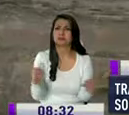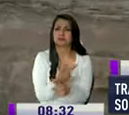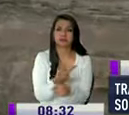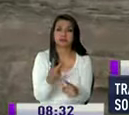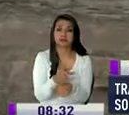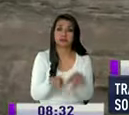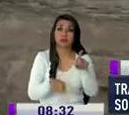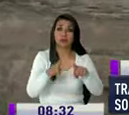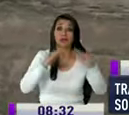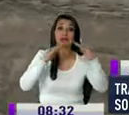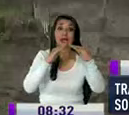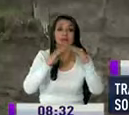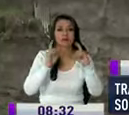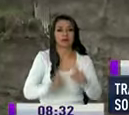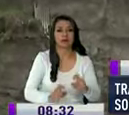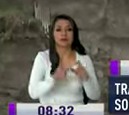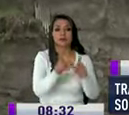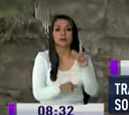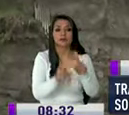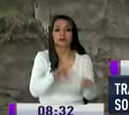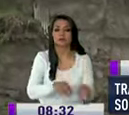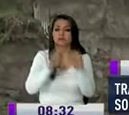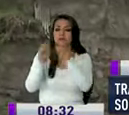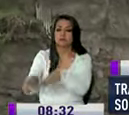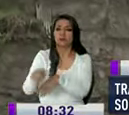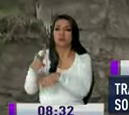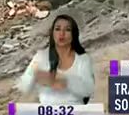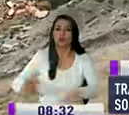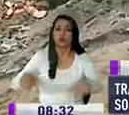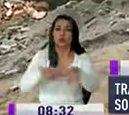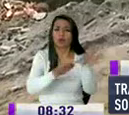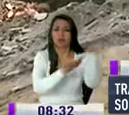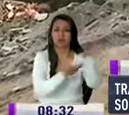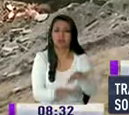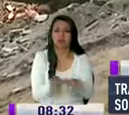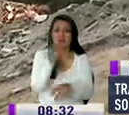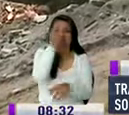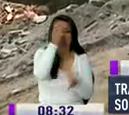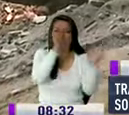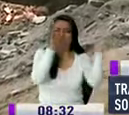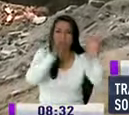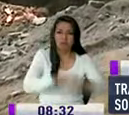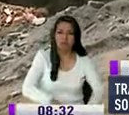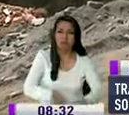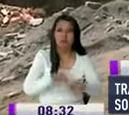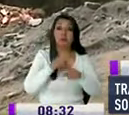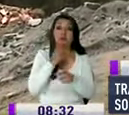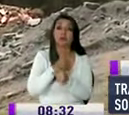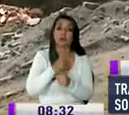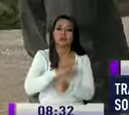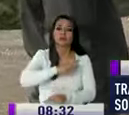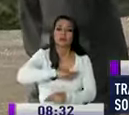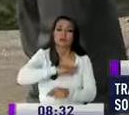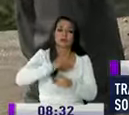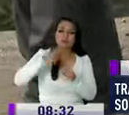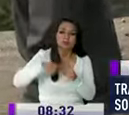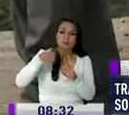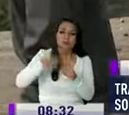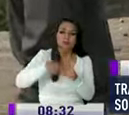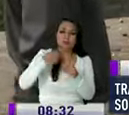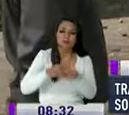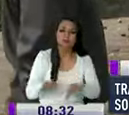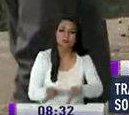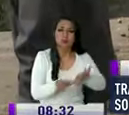muchas viviendas debieron ser evacuadas pues están a punto de desplomarse por esta razón el cabildo trabajó durante varios meses en un nuevo